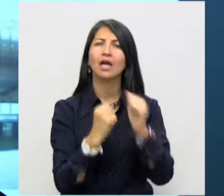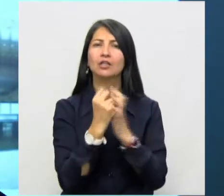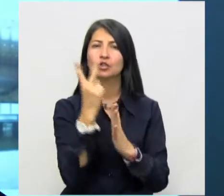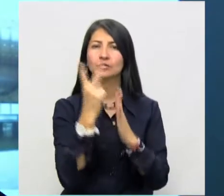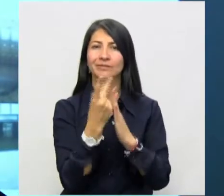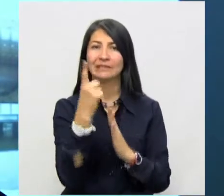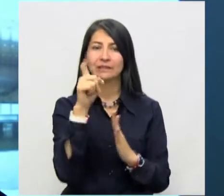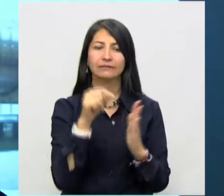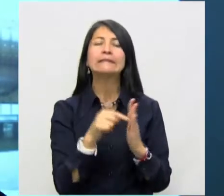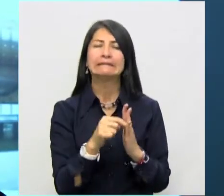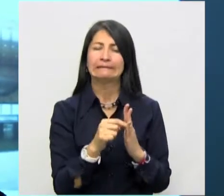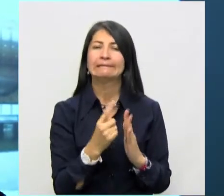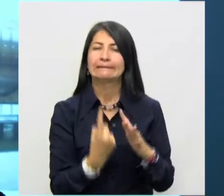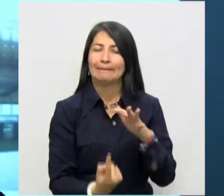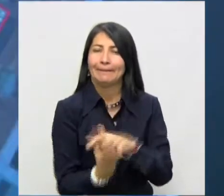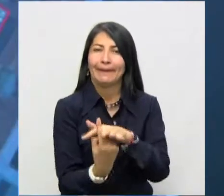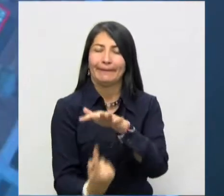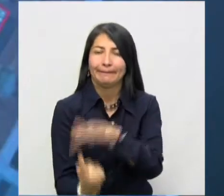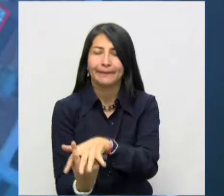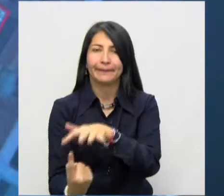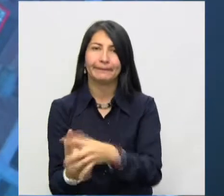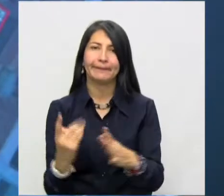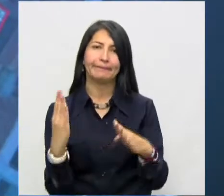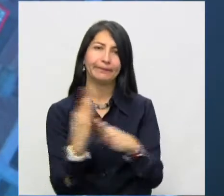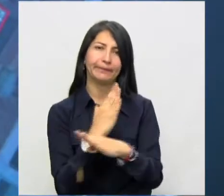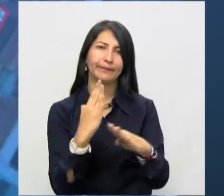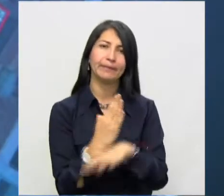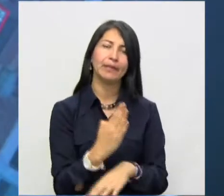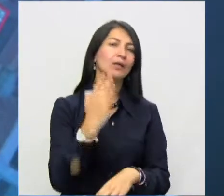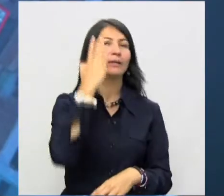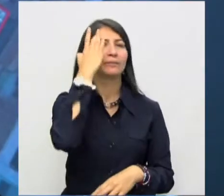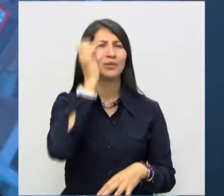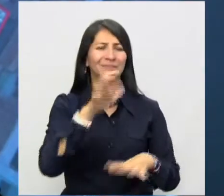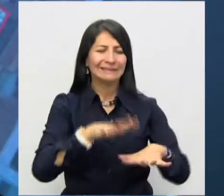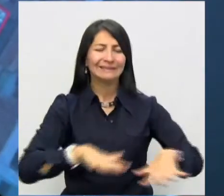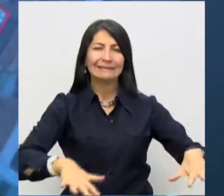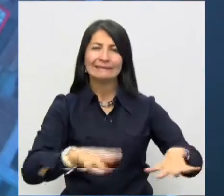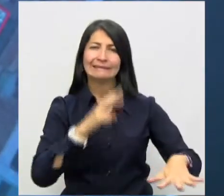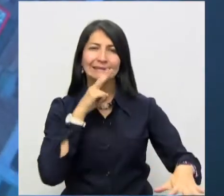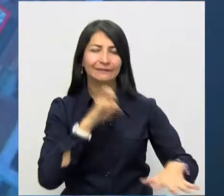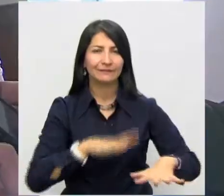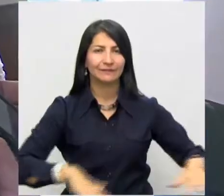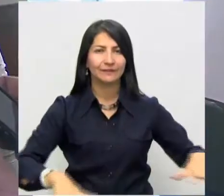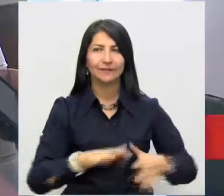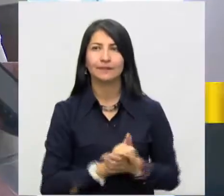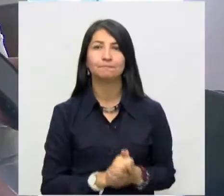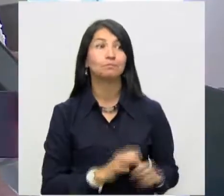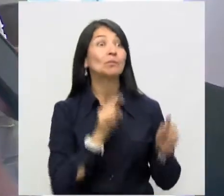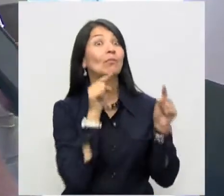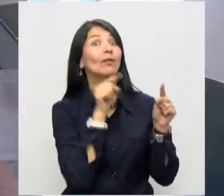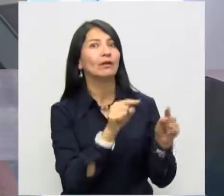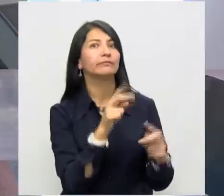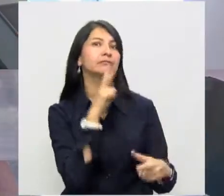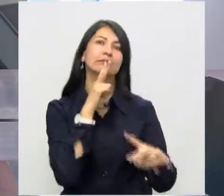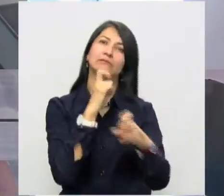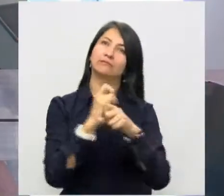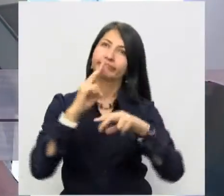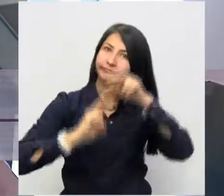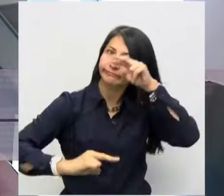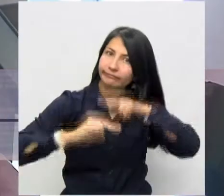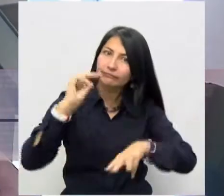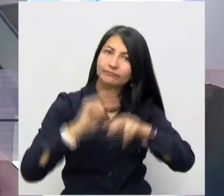2016, ha tenido dificultades por las características de la obra y la zona en la que se realiza. Es una obra muy